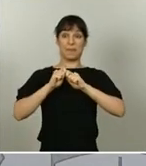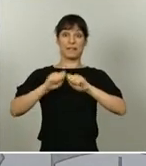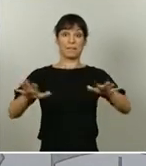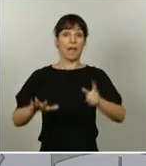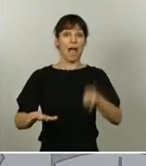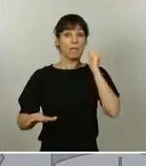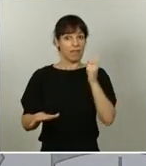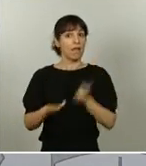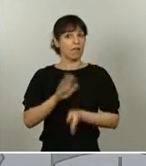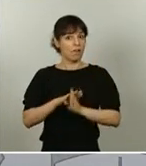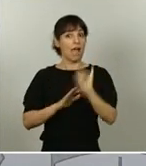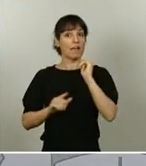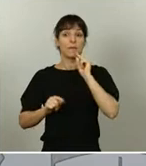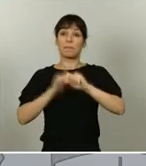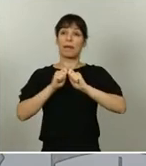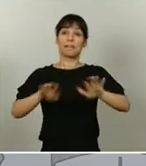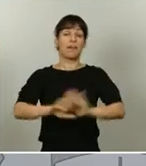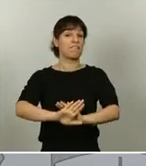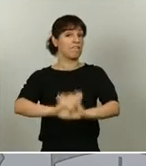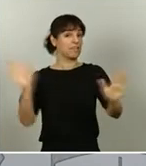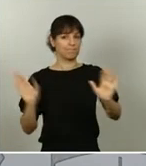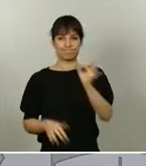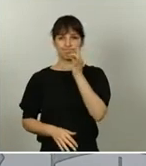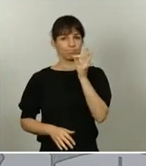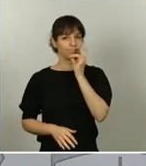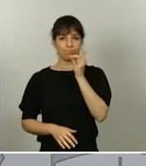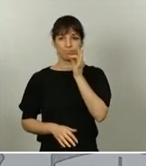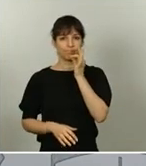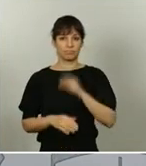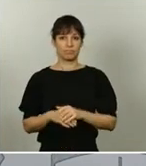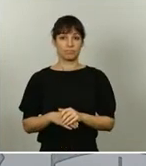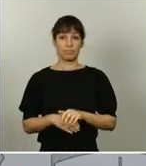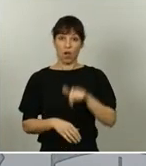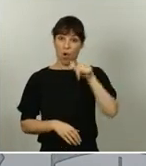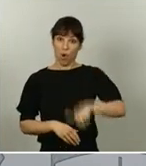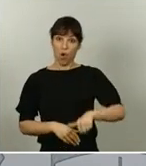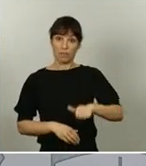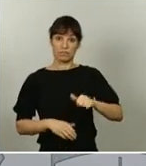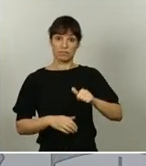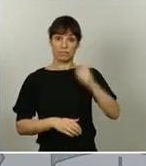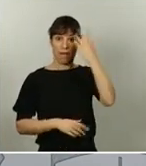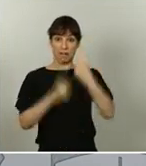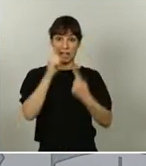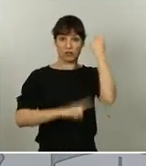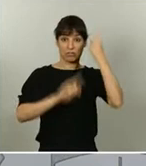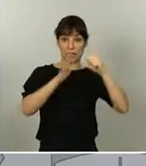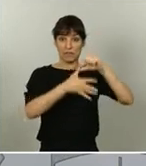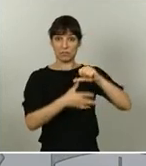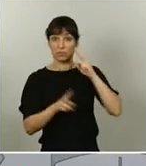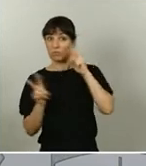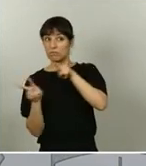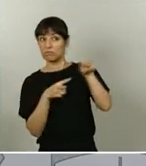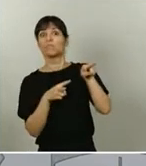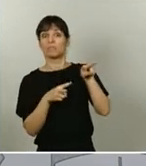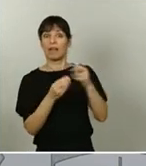terminado. Basta volver la vista a lo que sucede hoy mismo en América del Norte y América del Sur para poder comprobarlo. Un